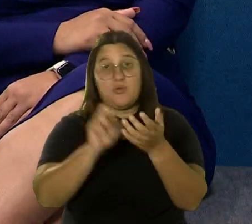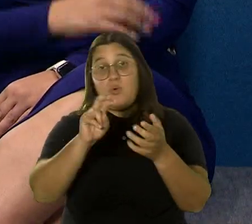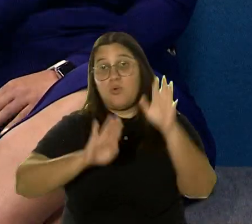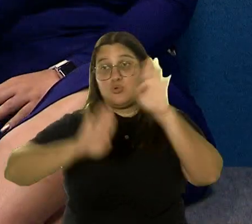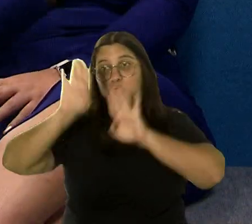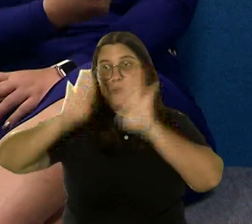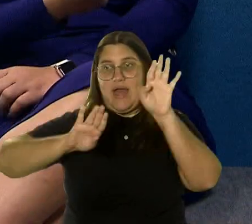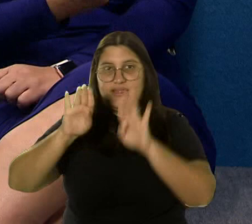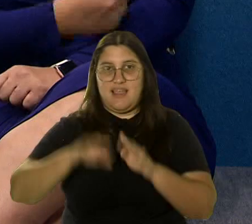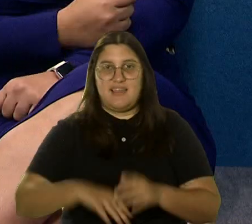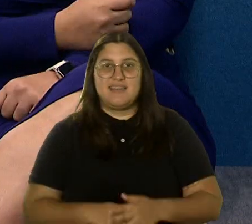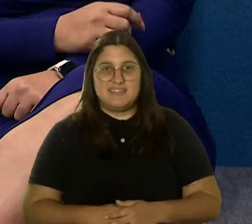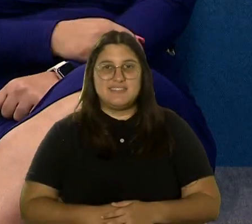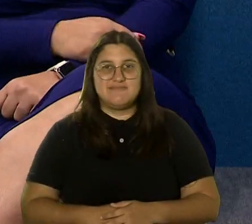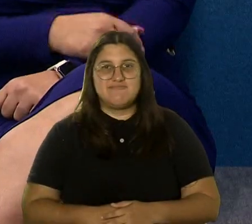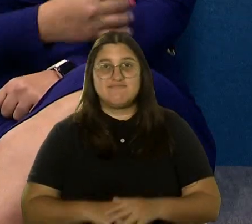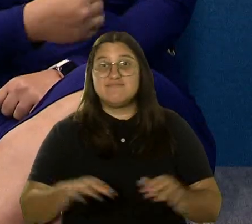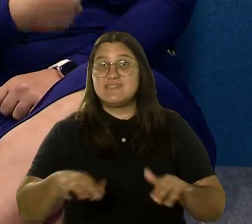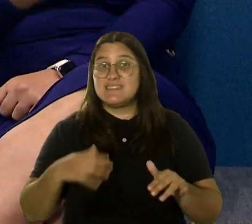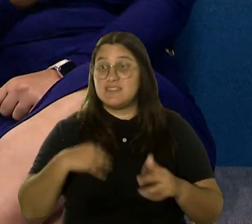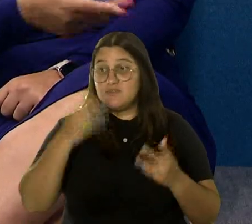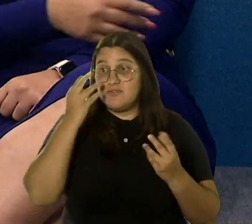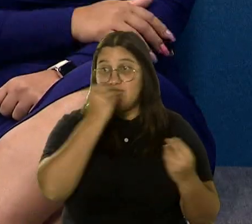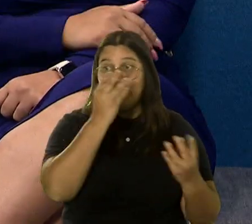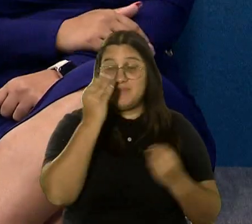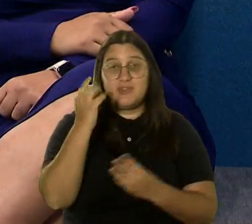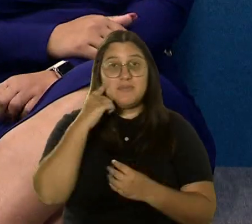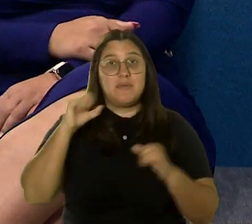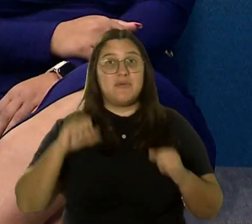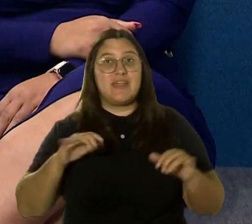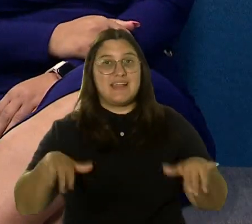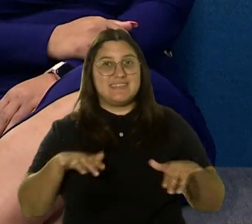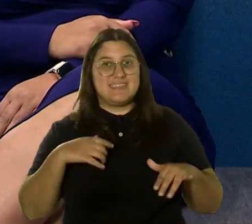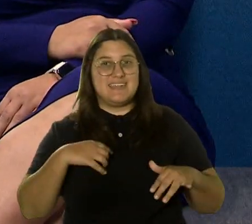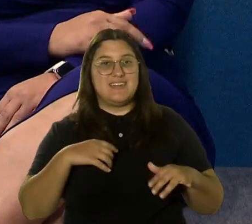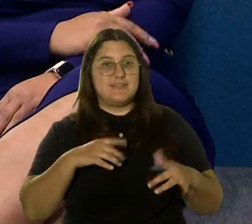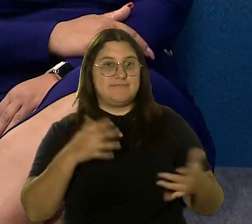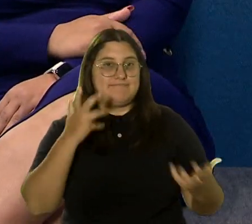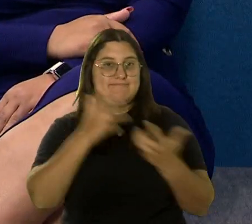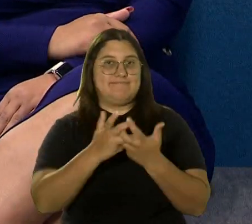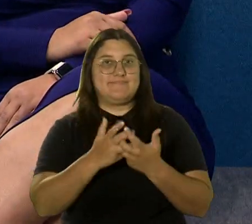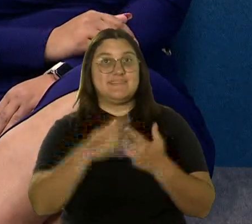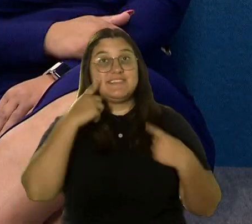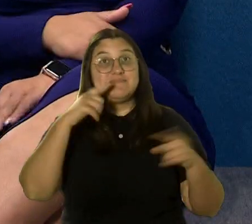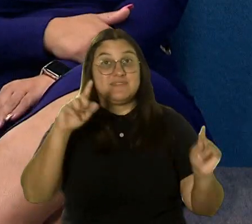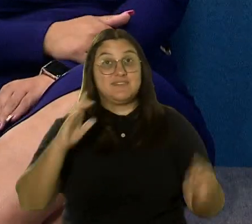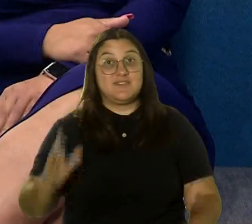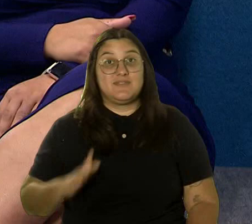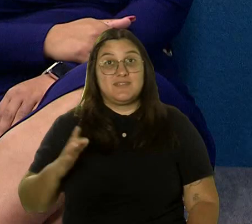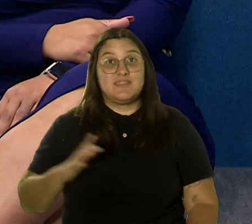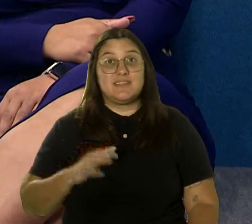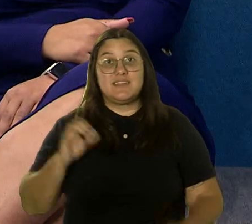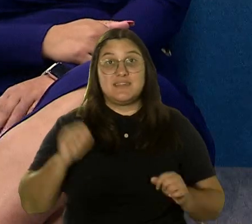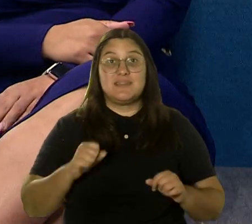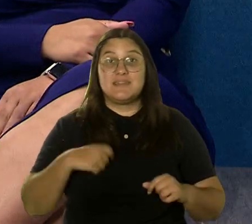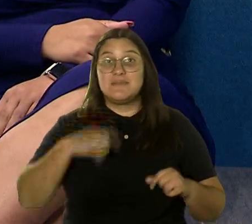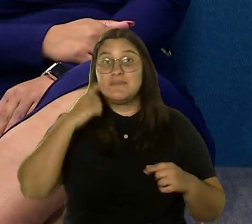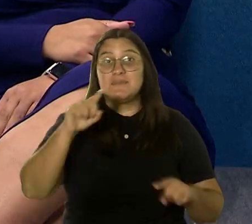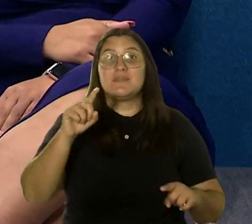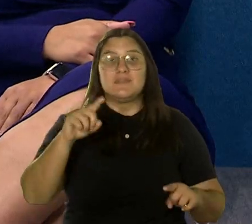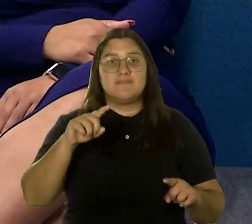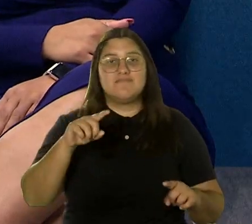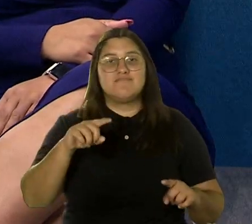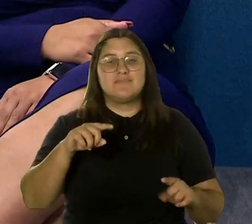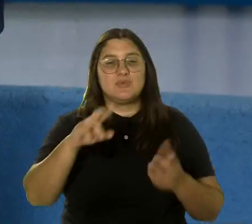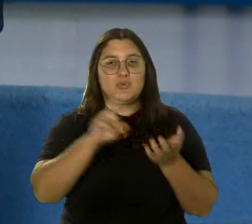O sea, es adquirir la información para luego entonces hacer ese contacto de manera oficial y lograr lo que es la subasta o el contrato para esa